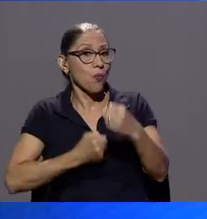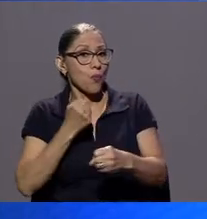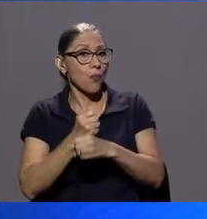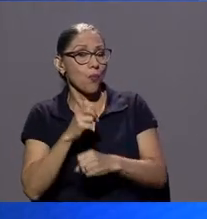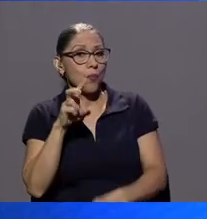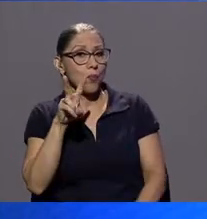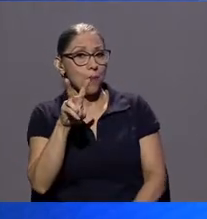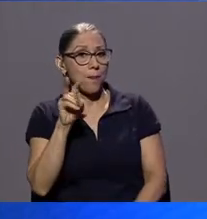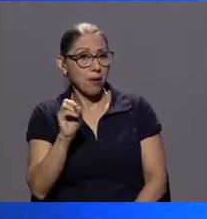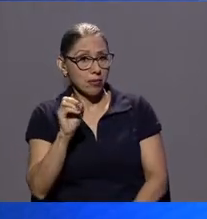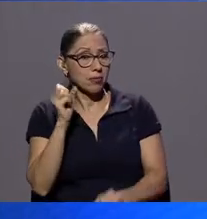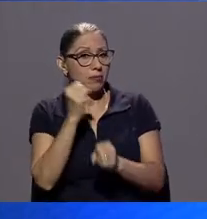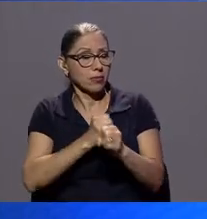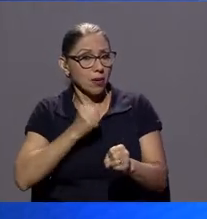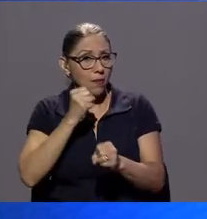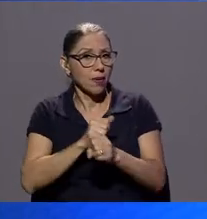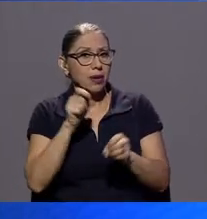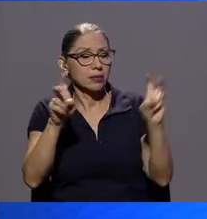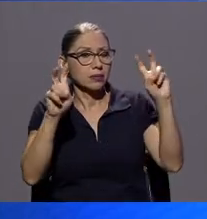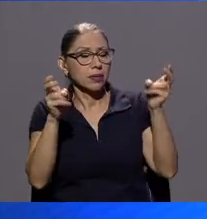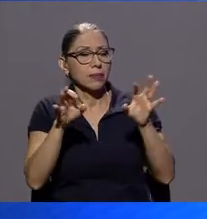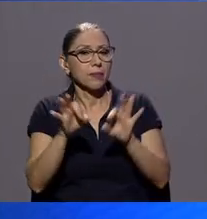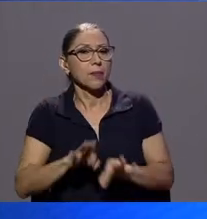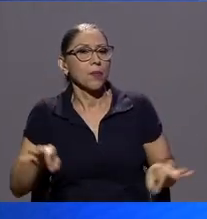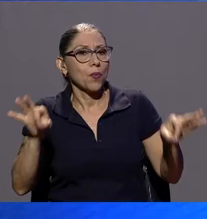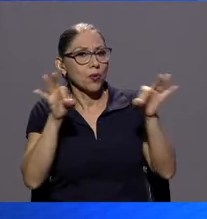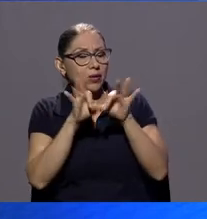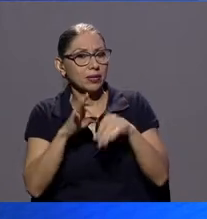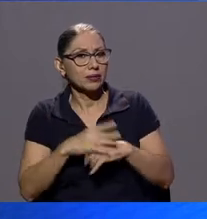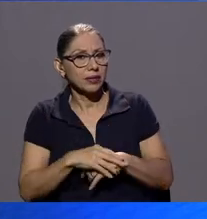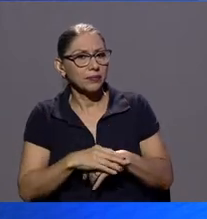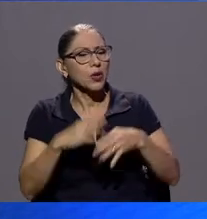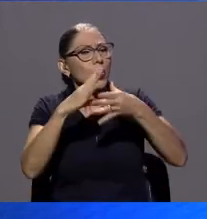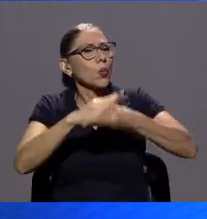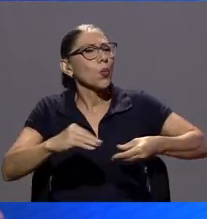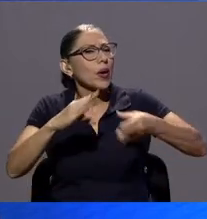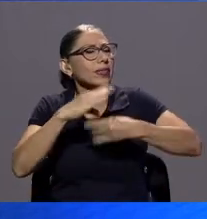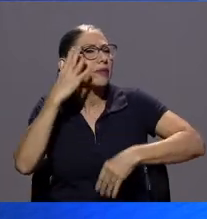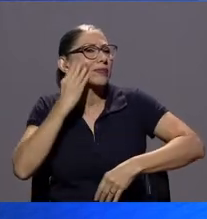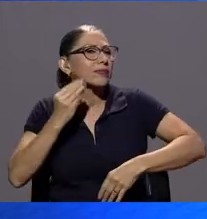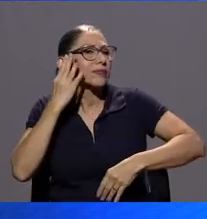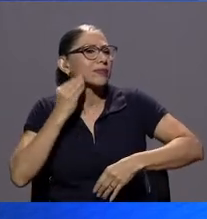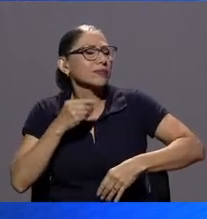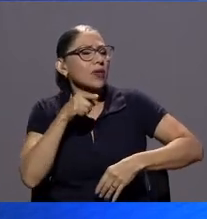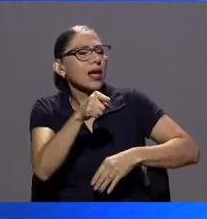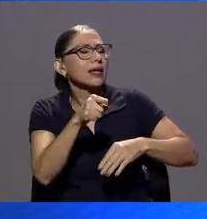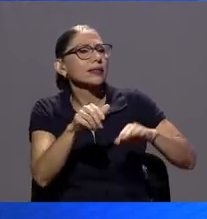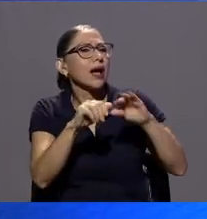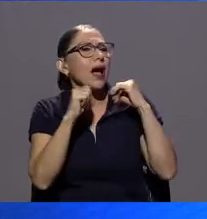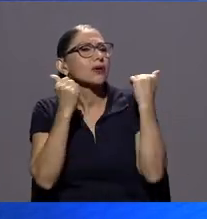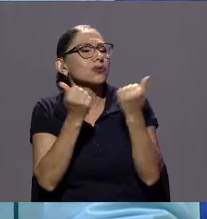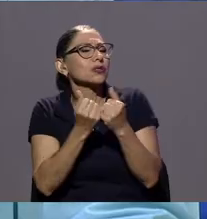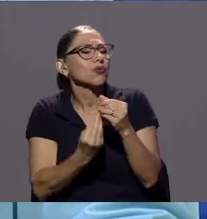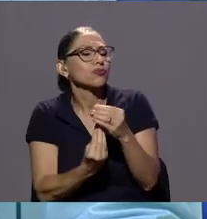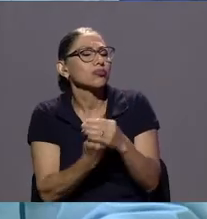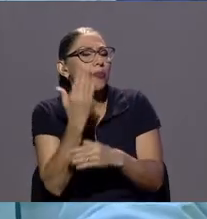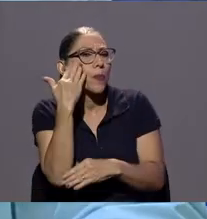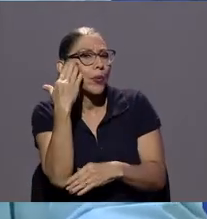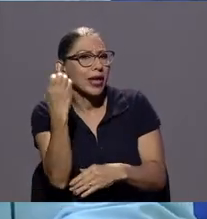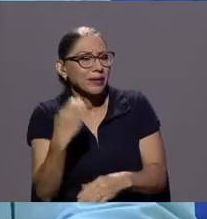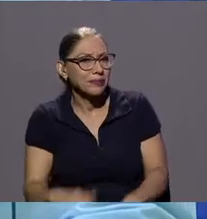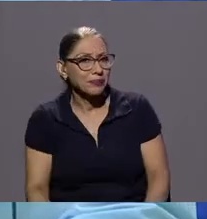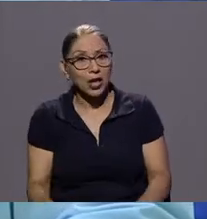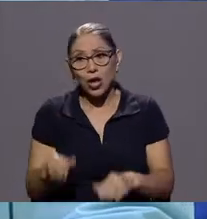estar trabajando este tema tan importante y cuéntenos un poco de esa trayectoria y por qué nació esta organización. Bueno,